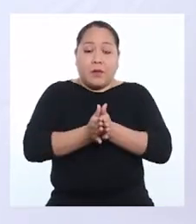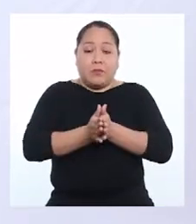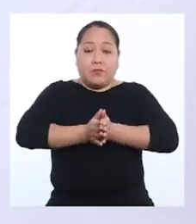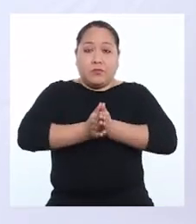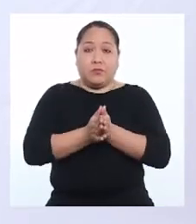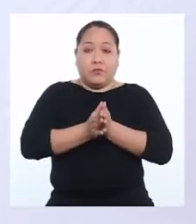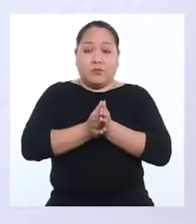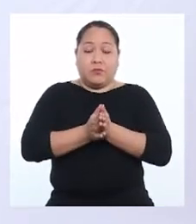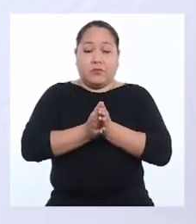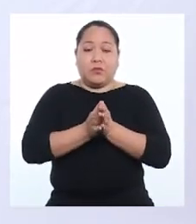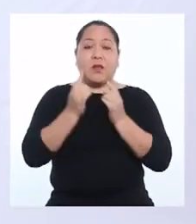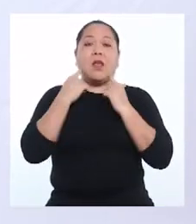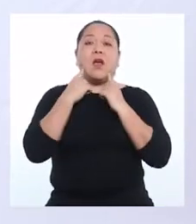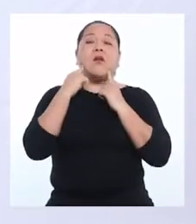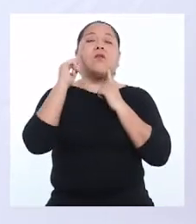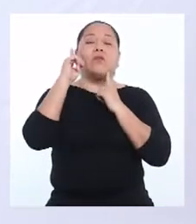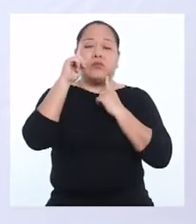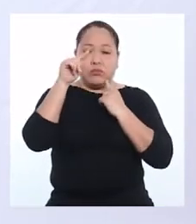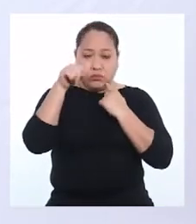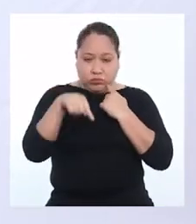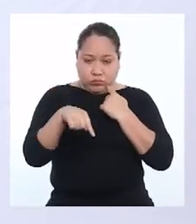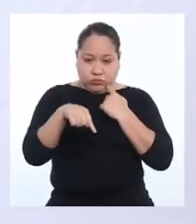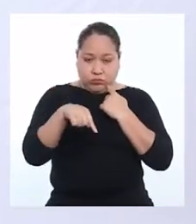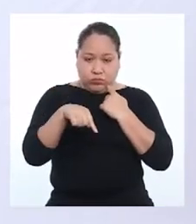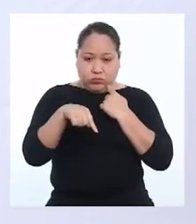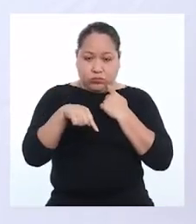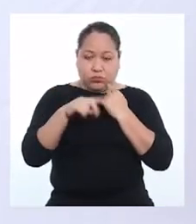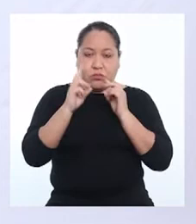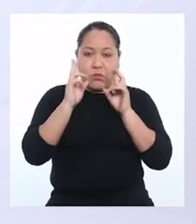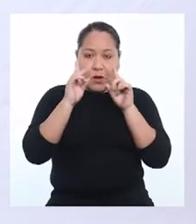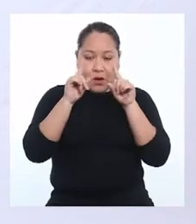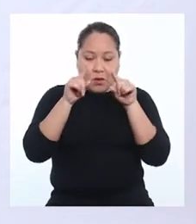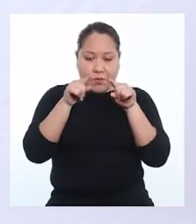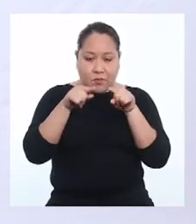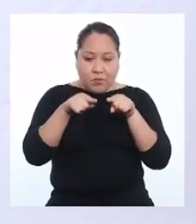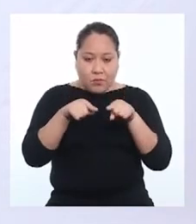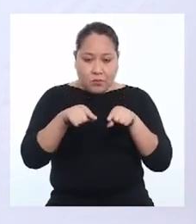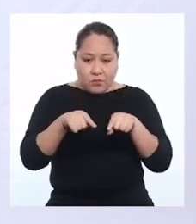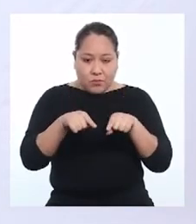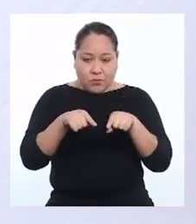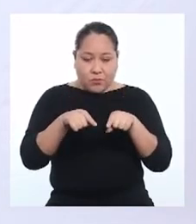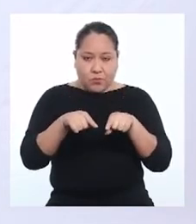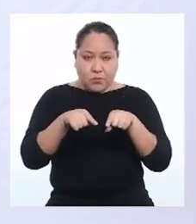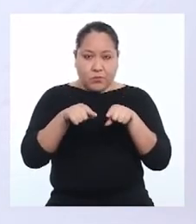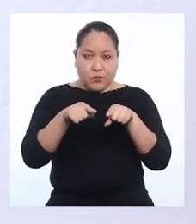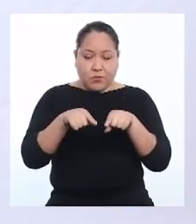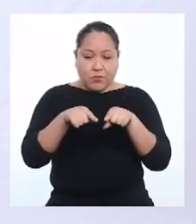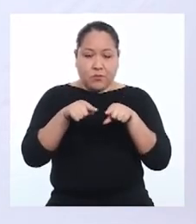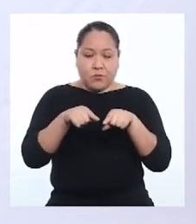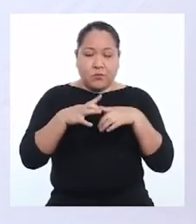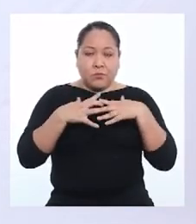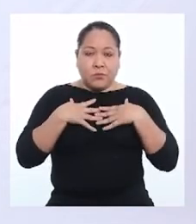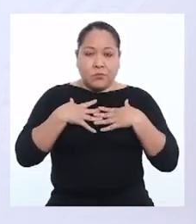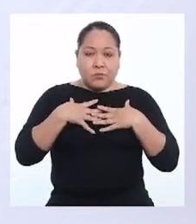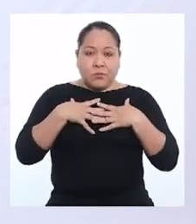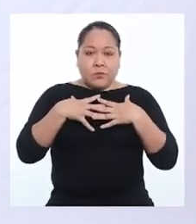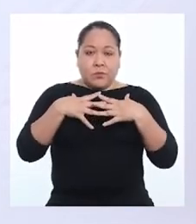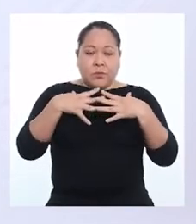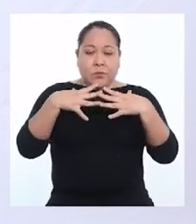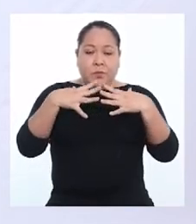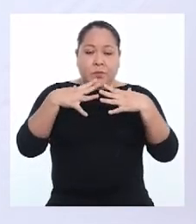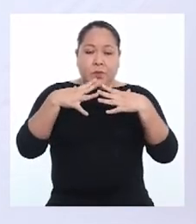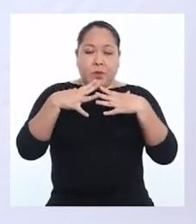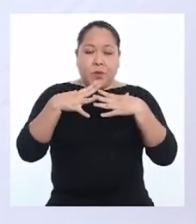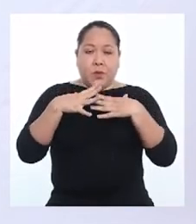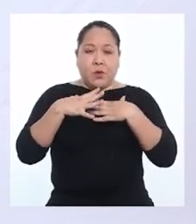Eso es. Y bajamos la cabeza. Vamos juntos. Bajamos la cabeza. Respiramos. Y